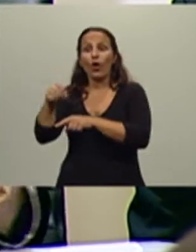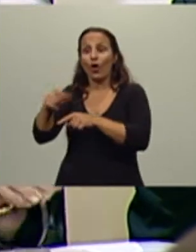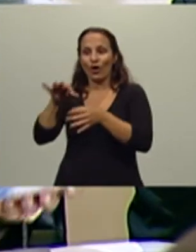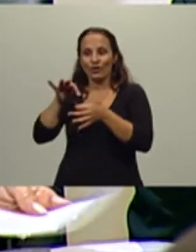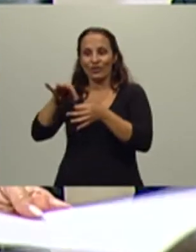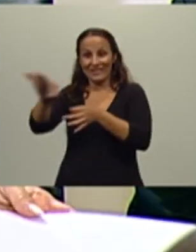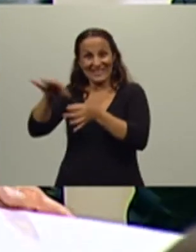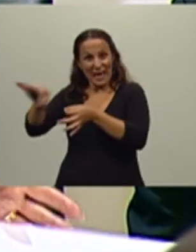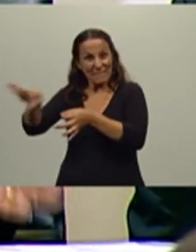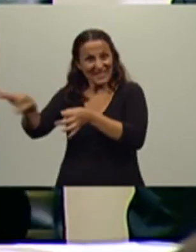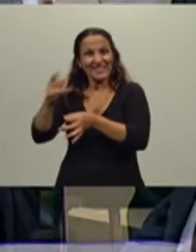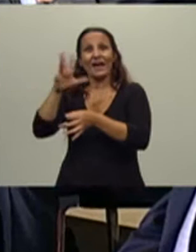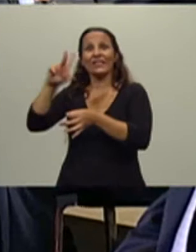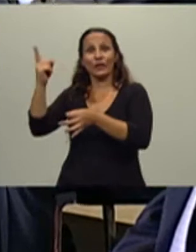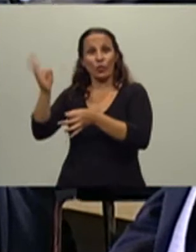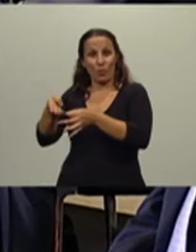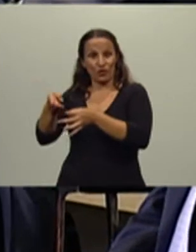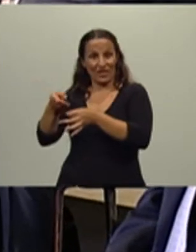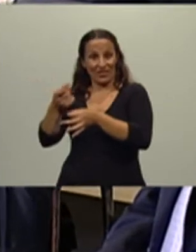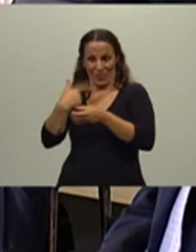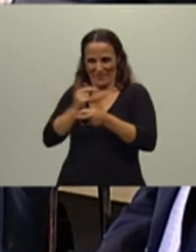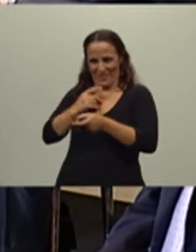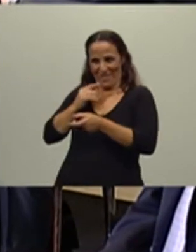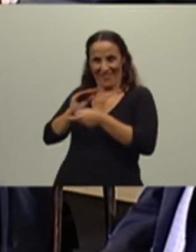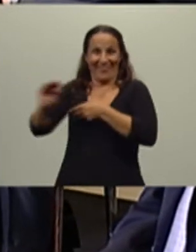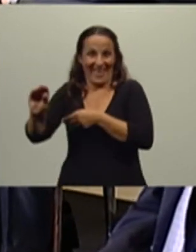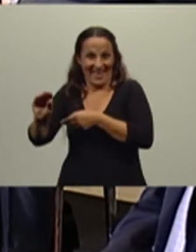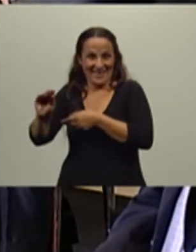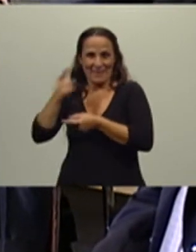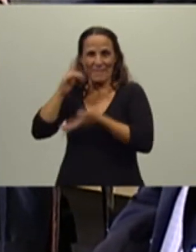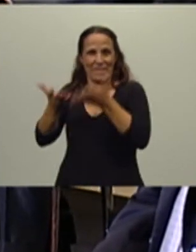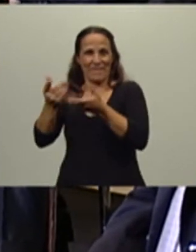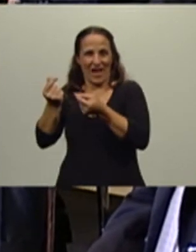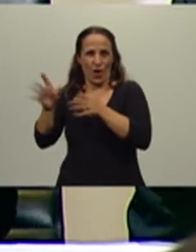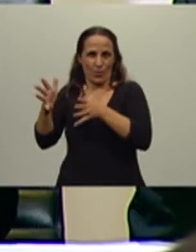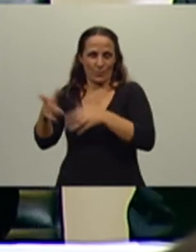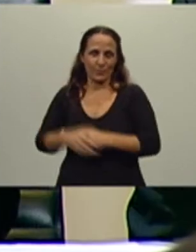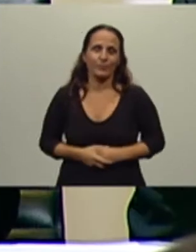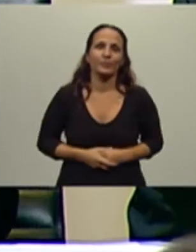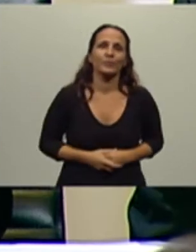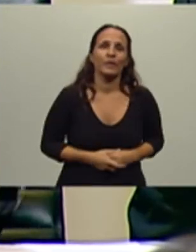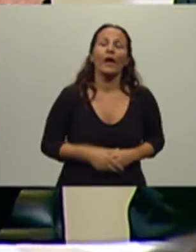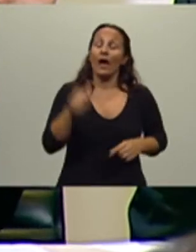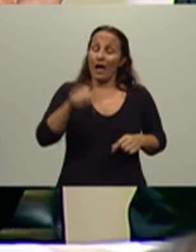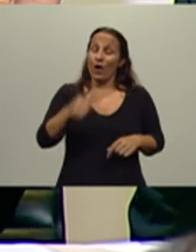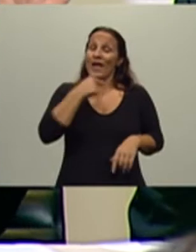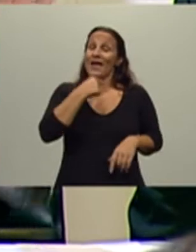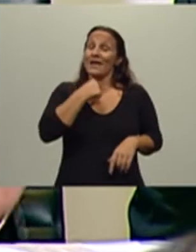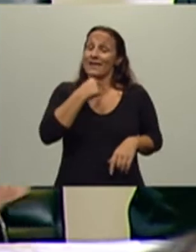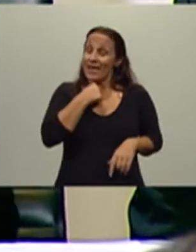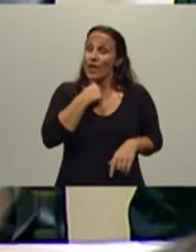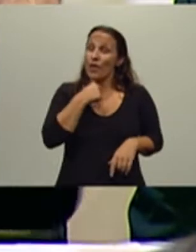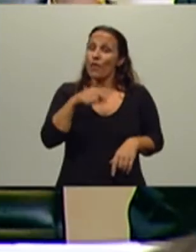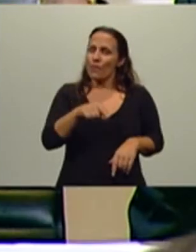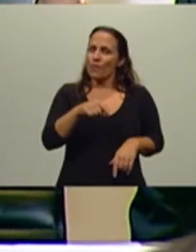la semilla y cura semilla. Y ahora quiero que cuando veamos, eso es, el tema de,